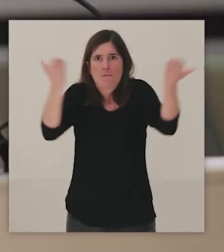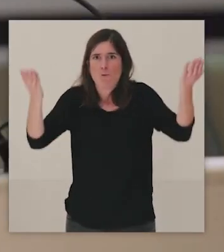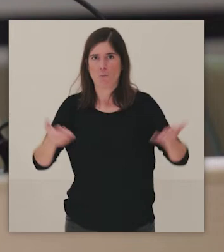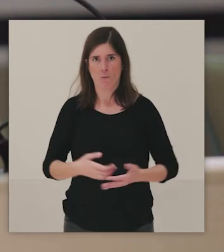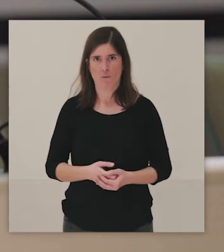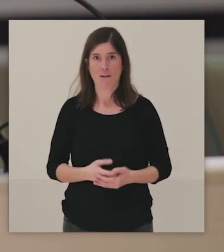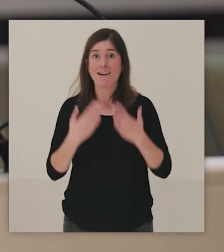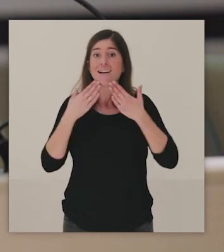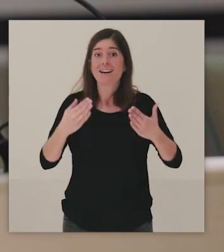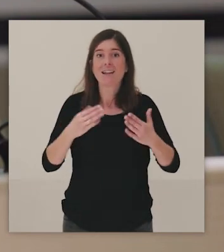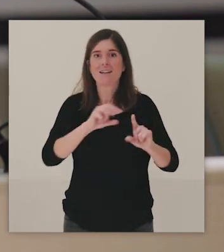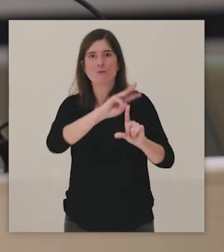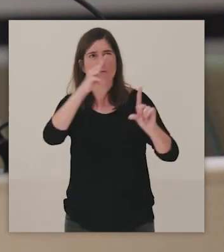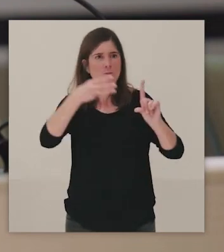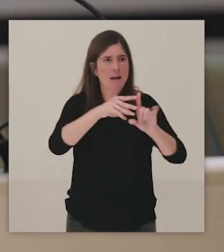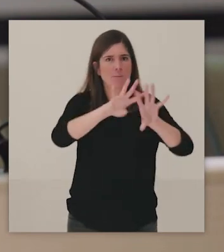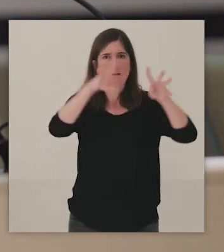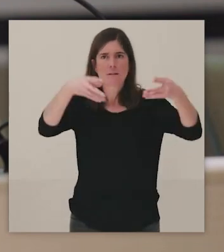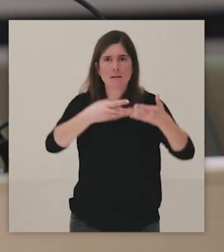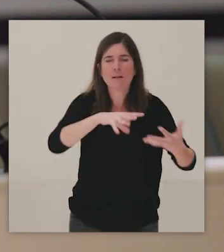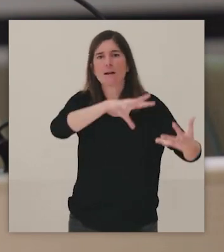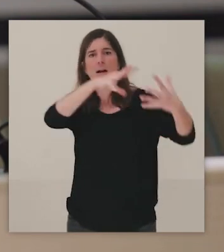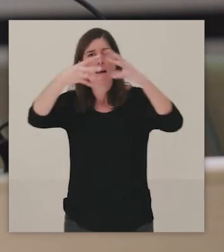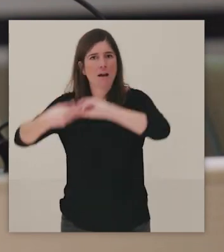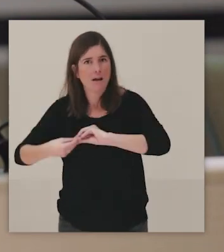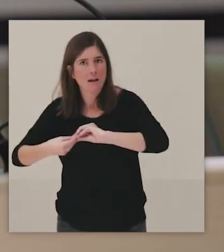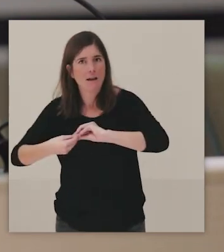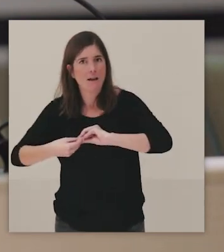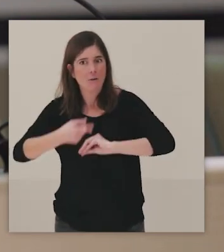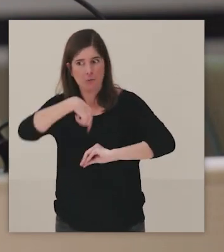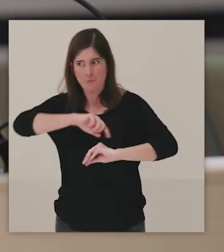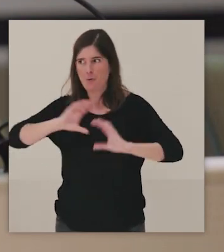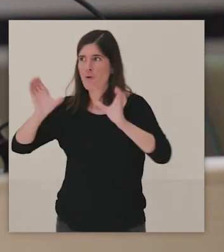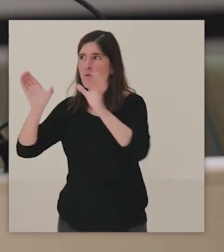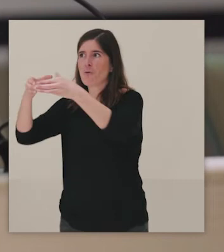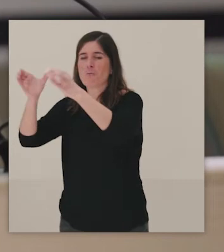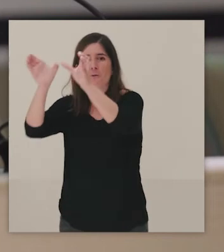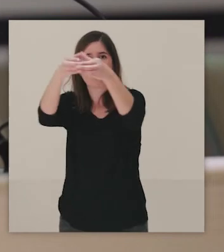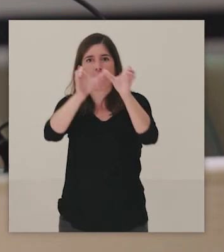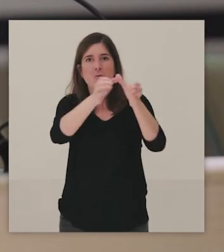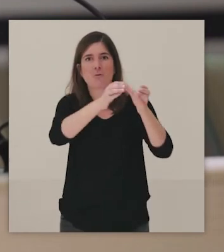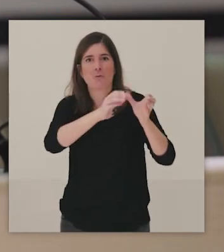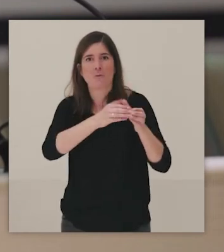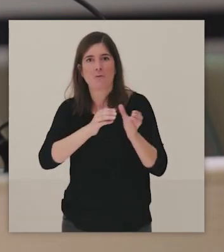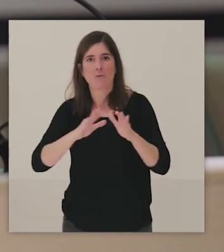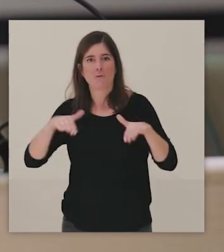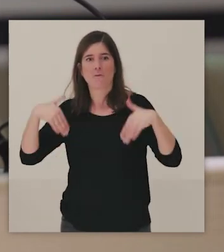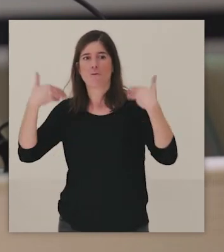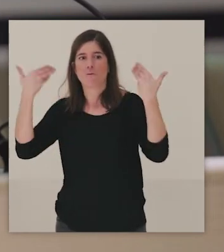el poder trabajar en el ámbito digital ha hecho que podamos trabajar con colectivos